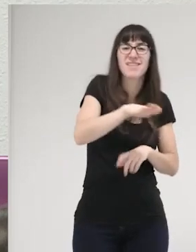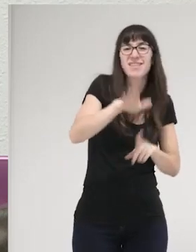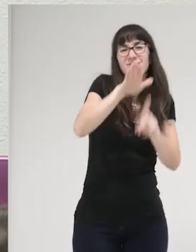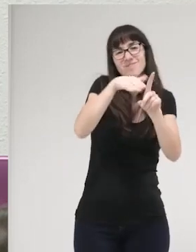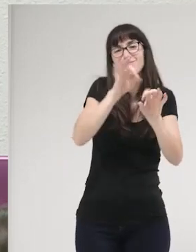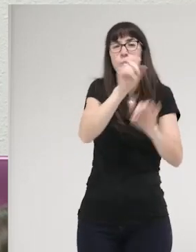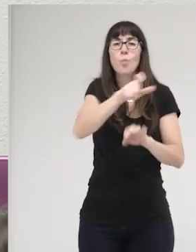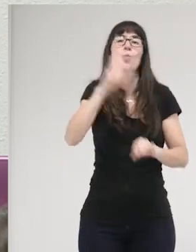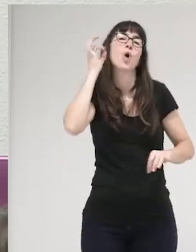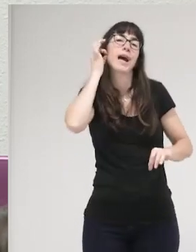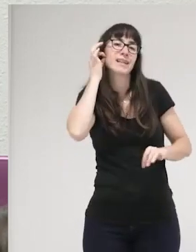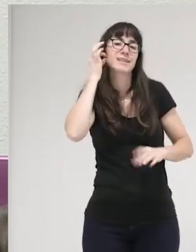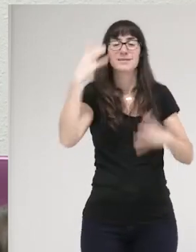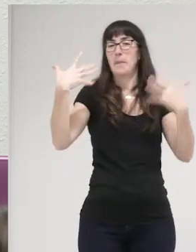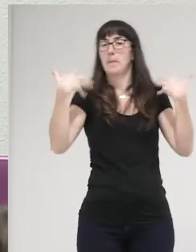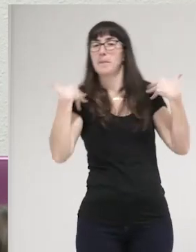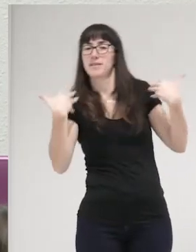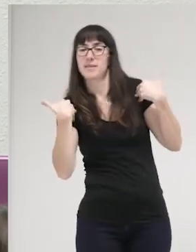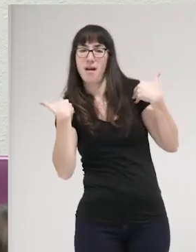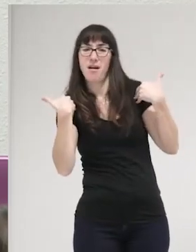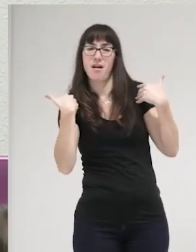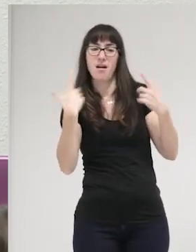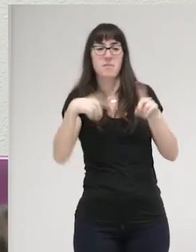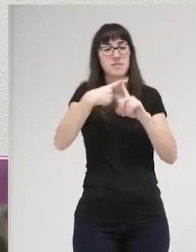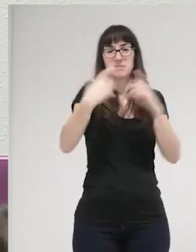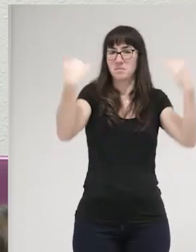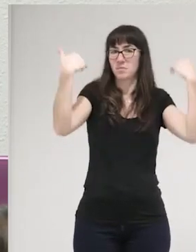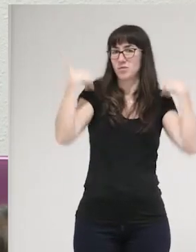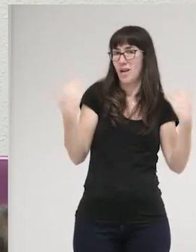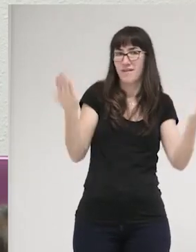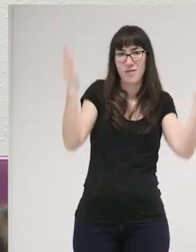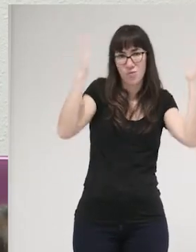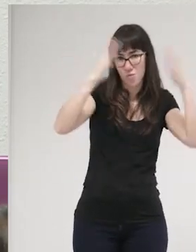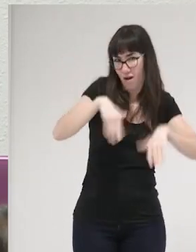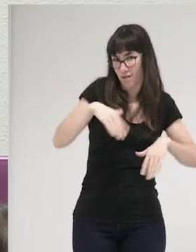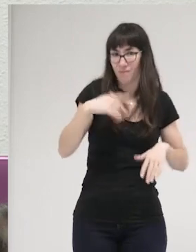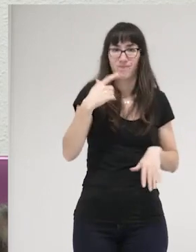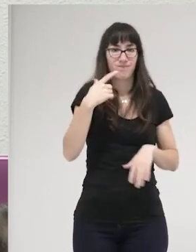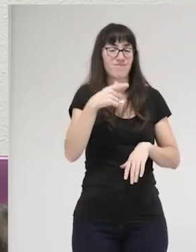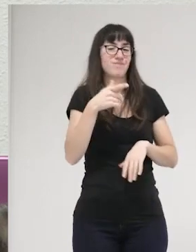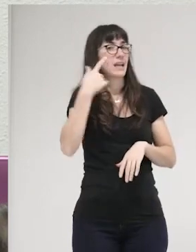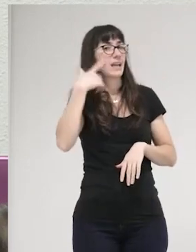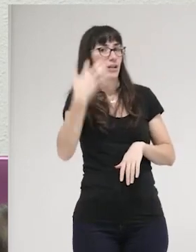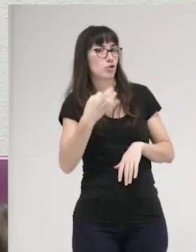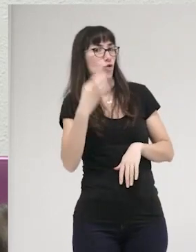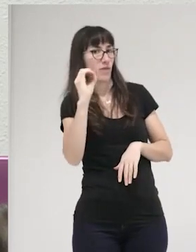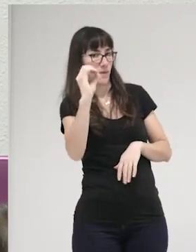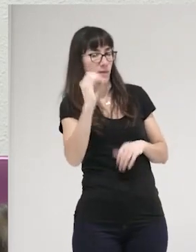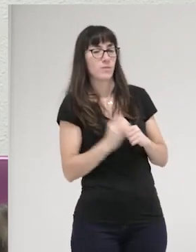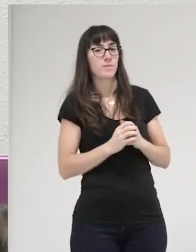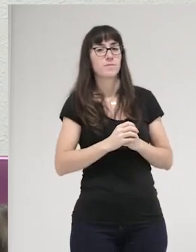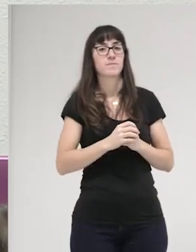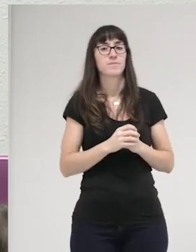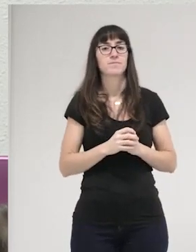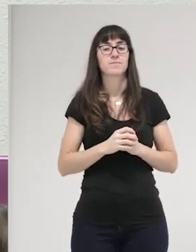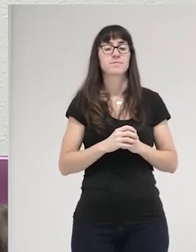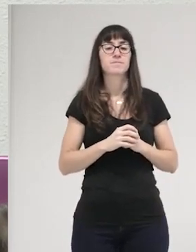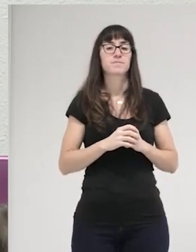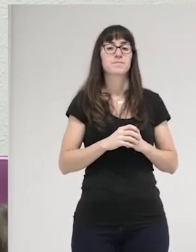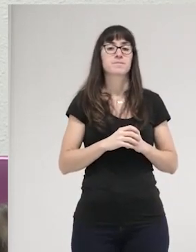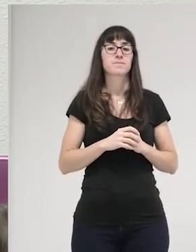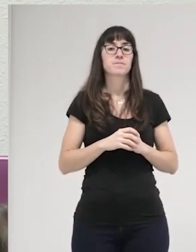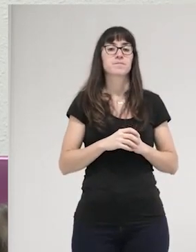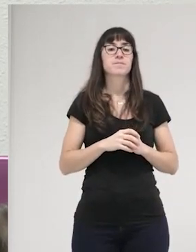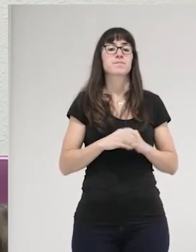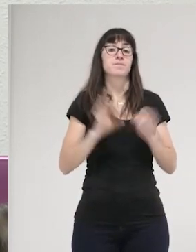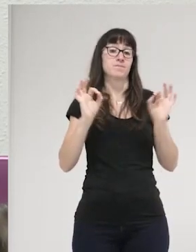mujeres y las víctimas de esa irresponsabilización y esa creencia en el riesgo cero el problema de todo ello aparte de que en sí